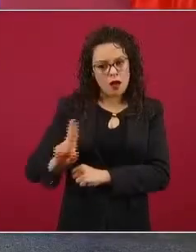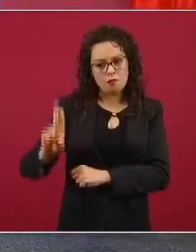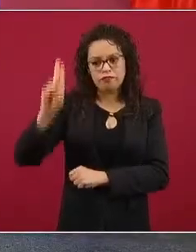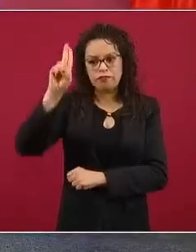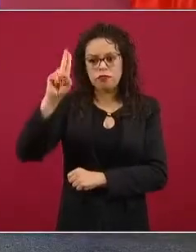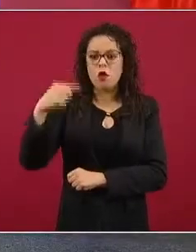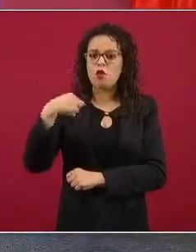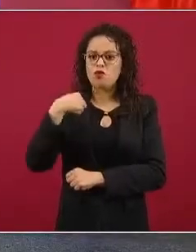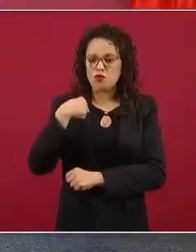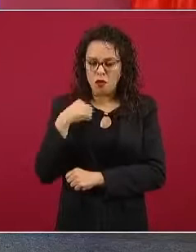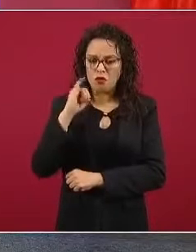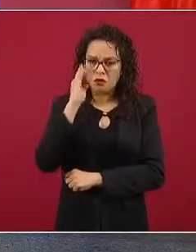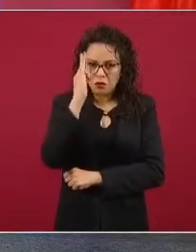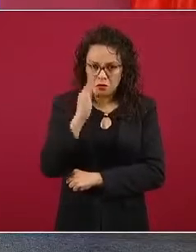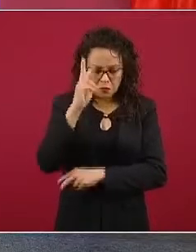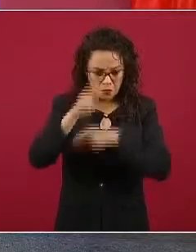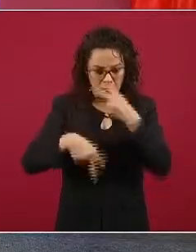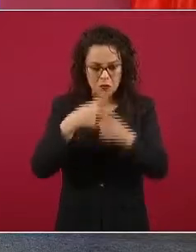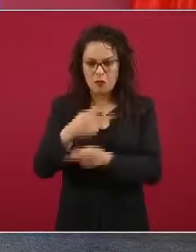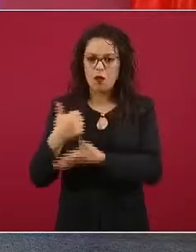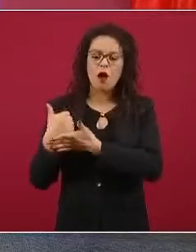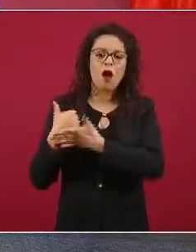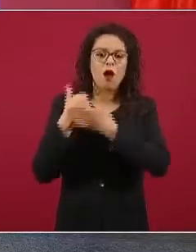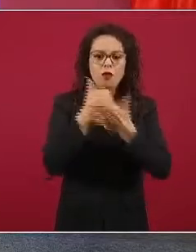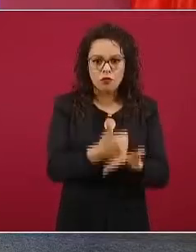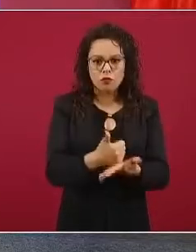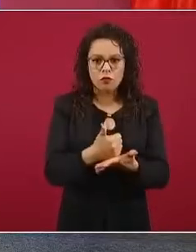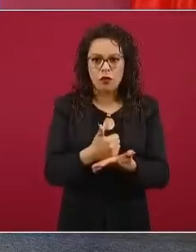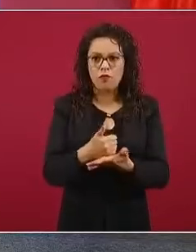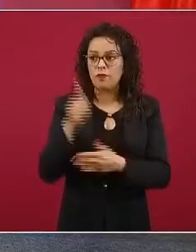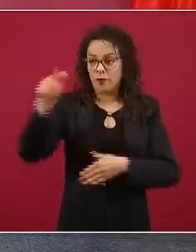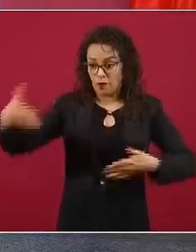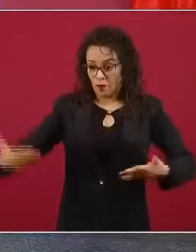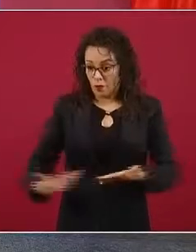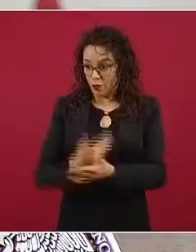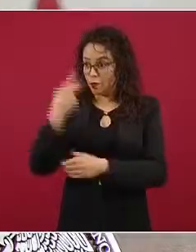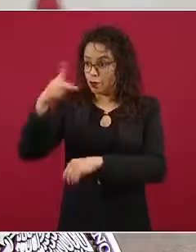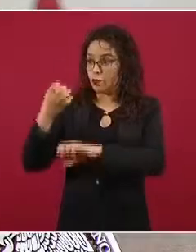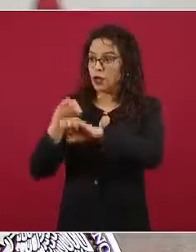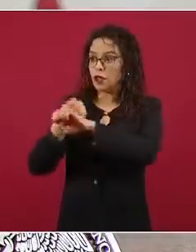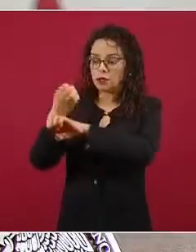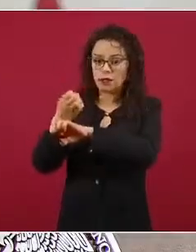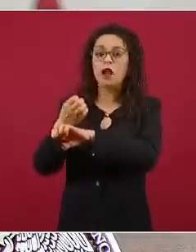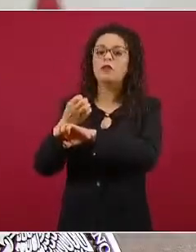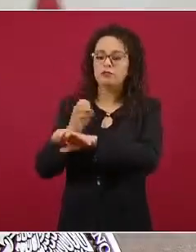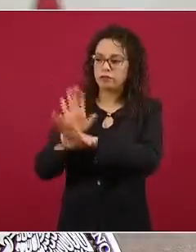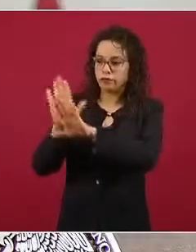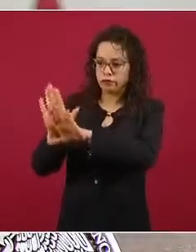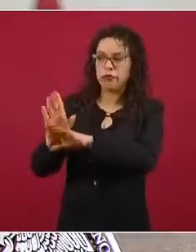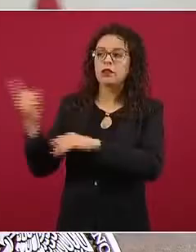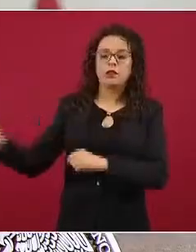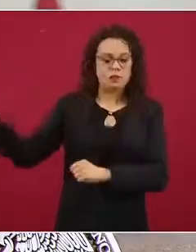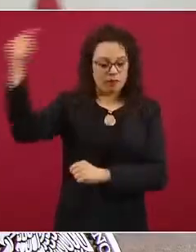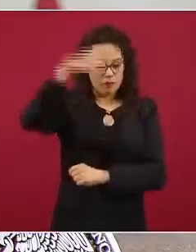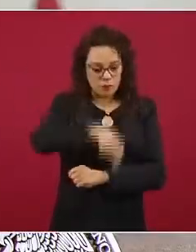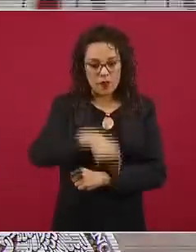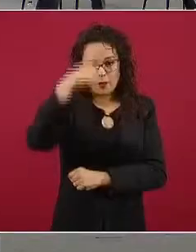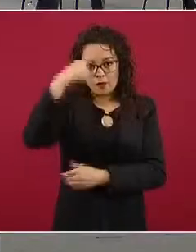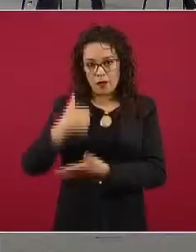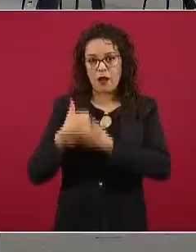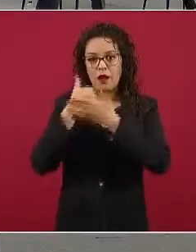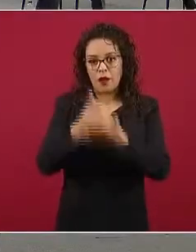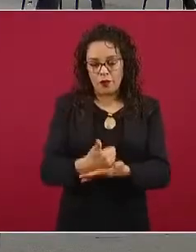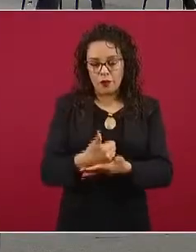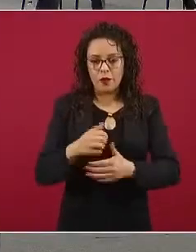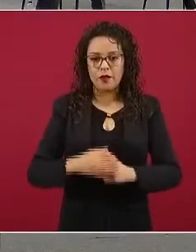decidido venir a ayudar, salir de sus estados de origen y ayudar en la ciudad. La siguiente. Aquí lo